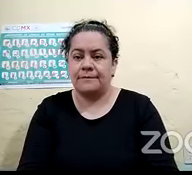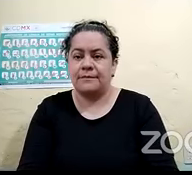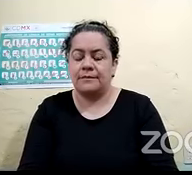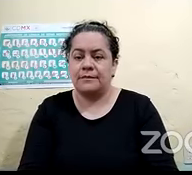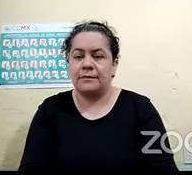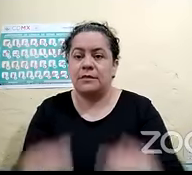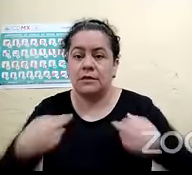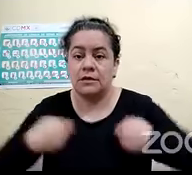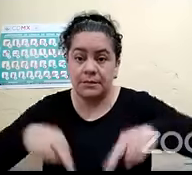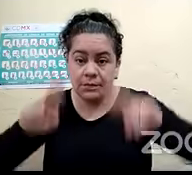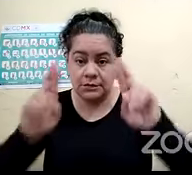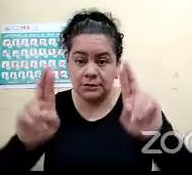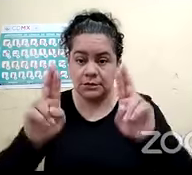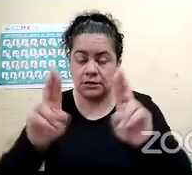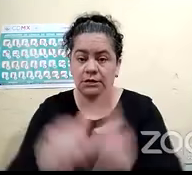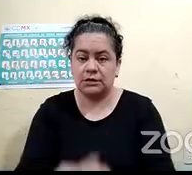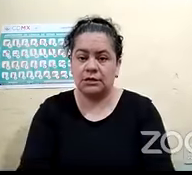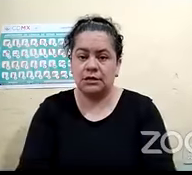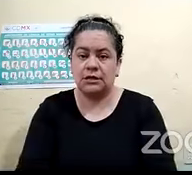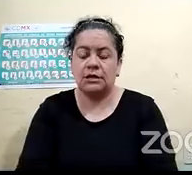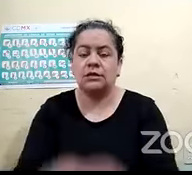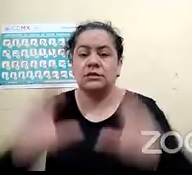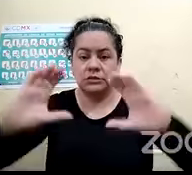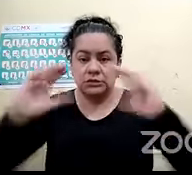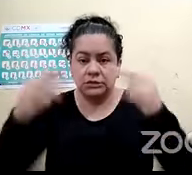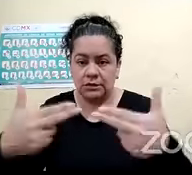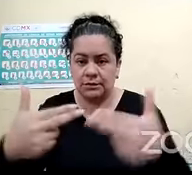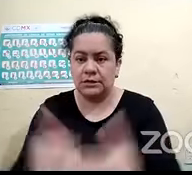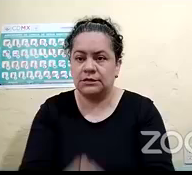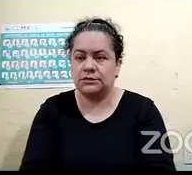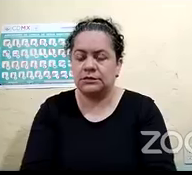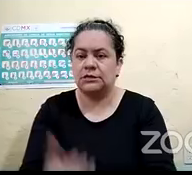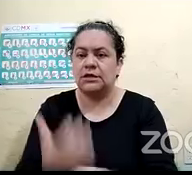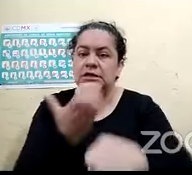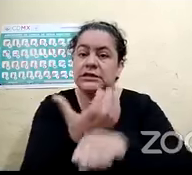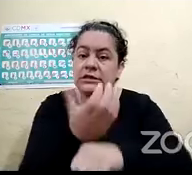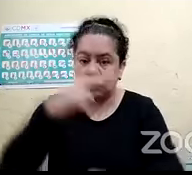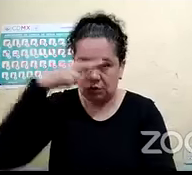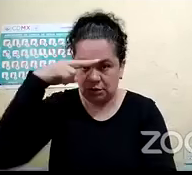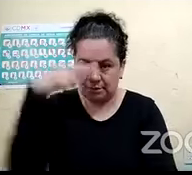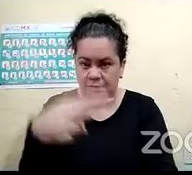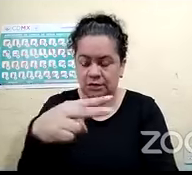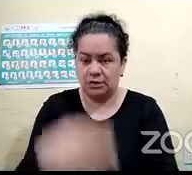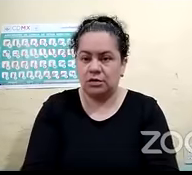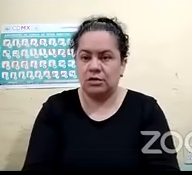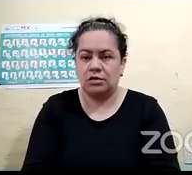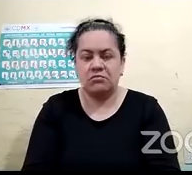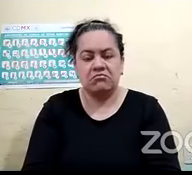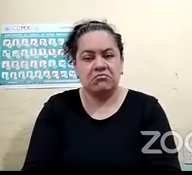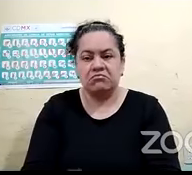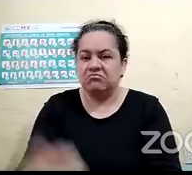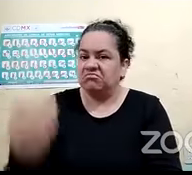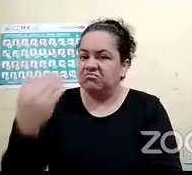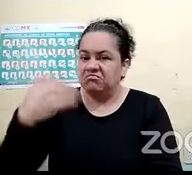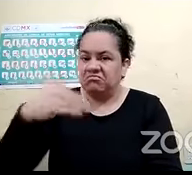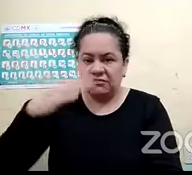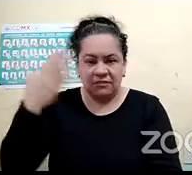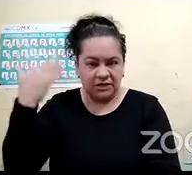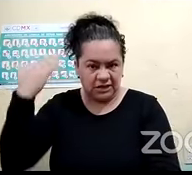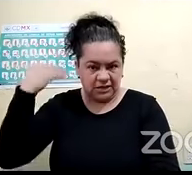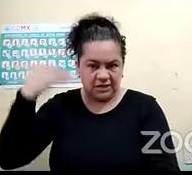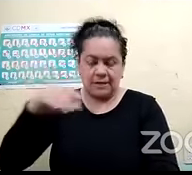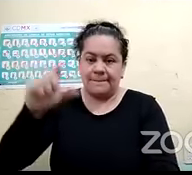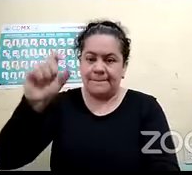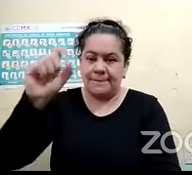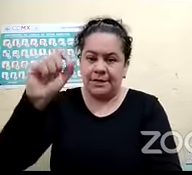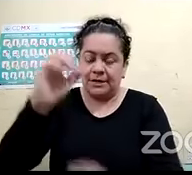MUTSI, AC, del Estado de México. Tiene experiencia de más de 20 años en temas de alfabetización y enseñanza del